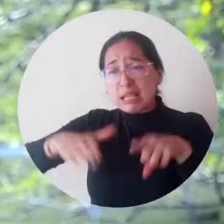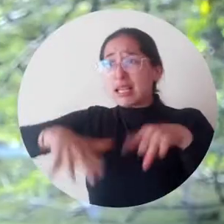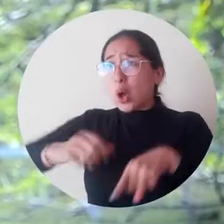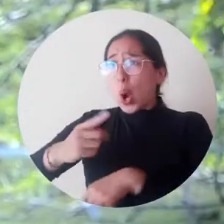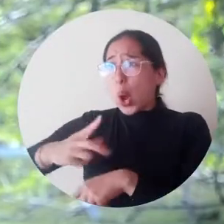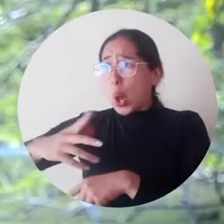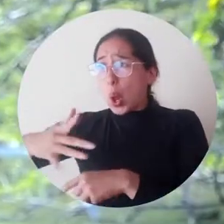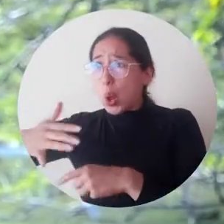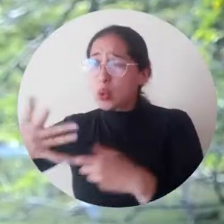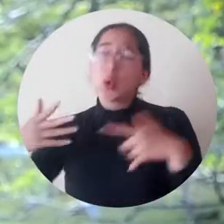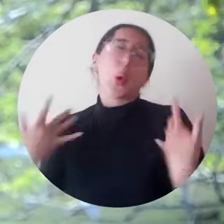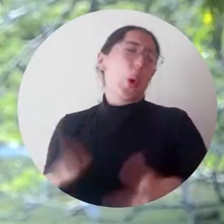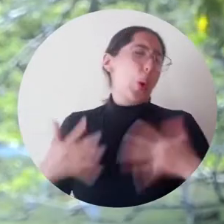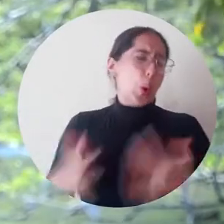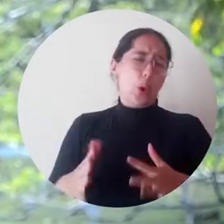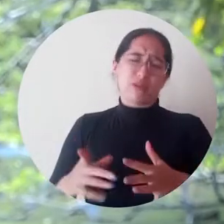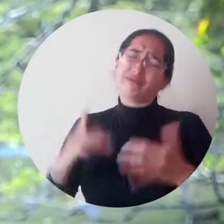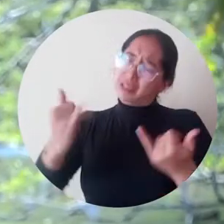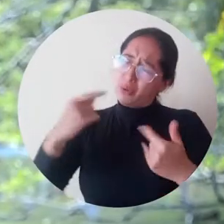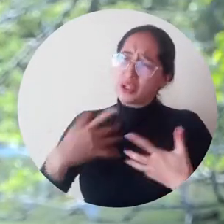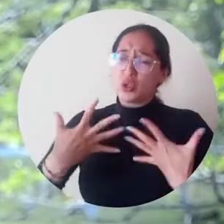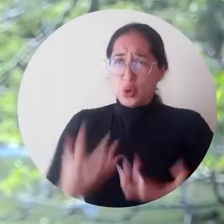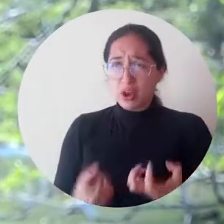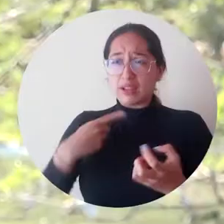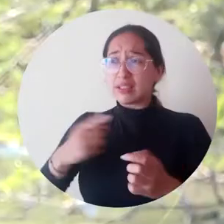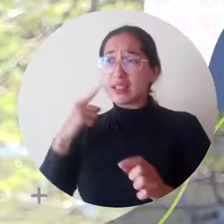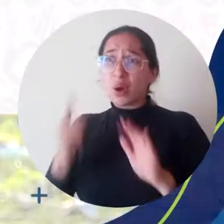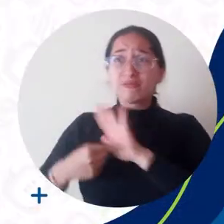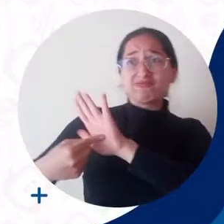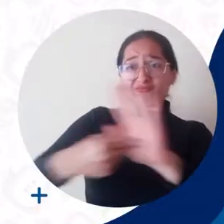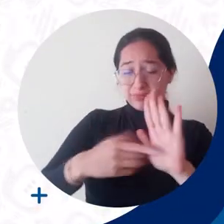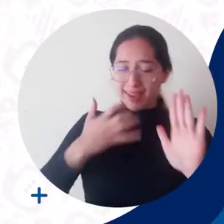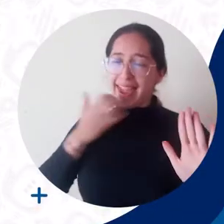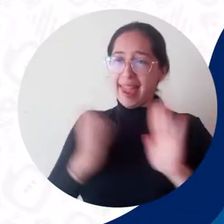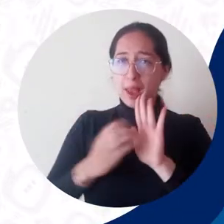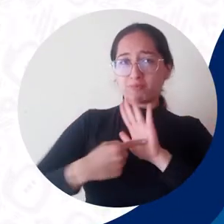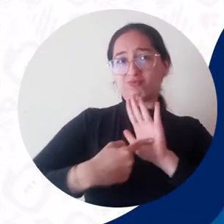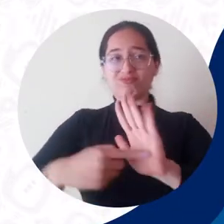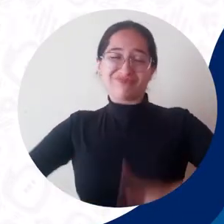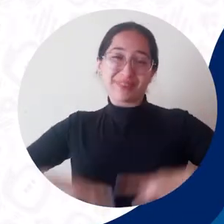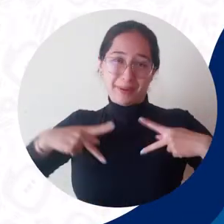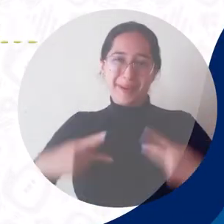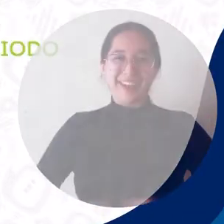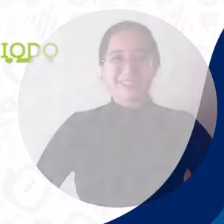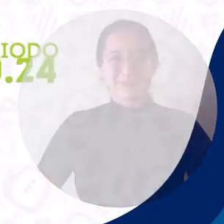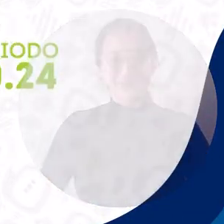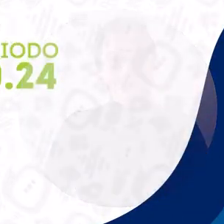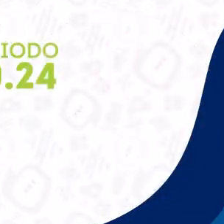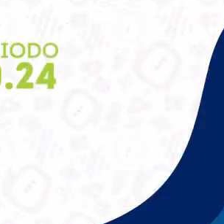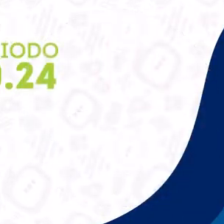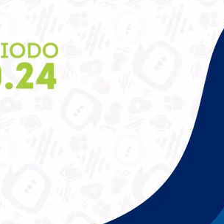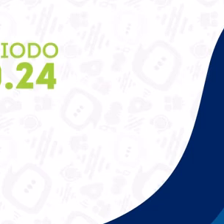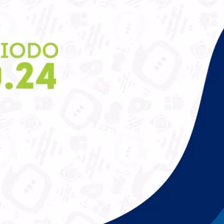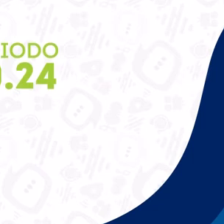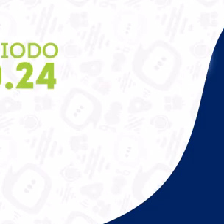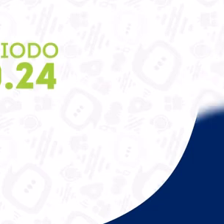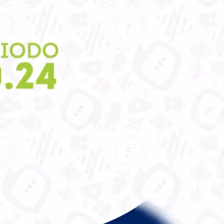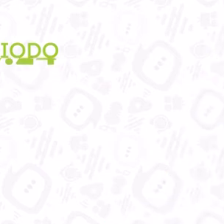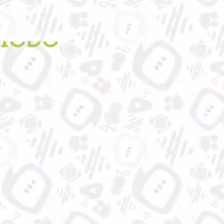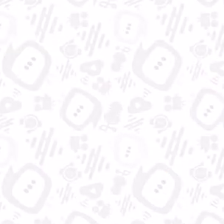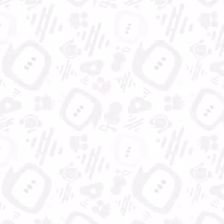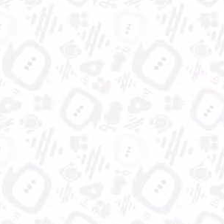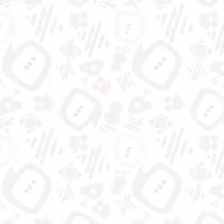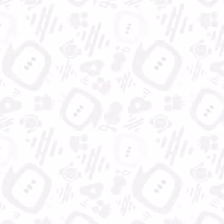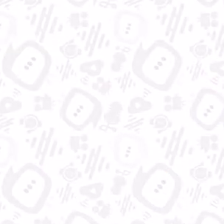Y también ser ejemplo para otros, ser ejemplo de vida. Universidad de Magdalena, aún más